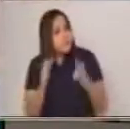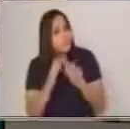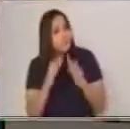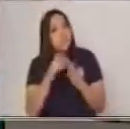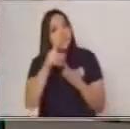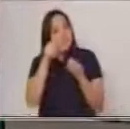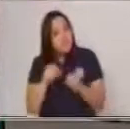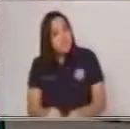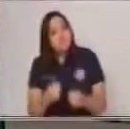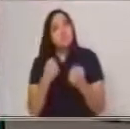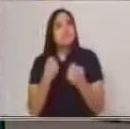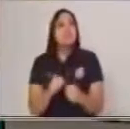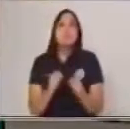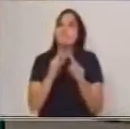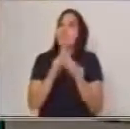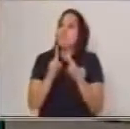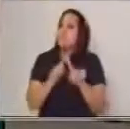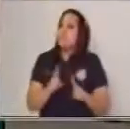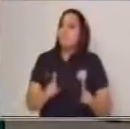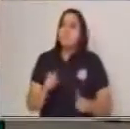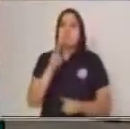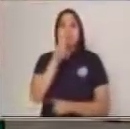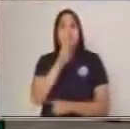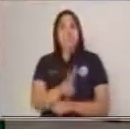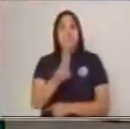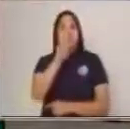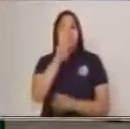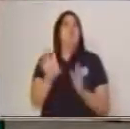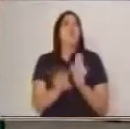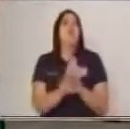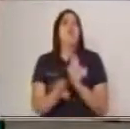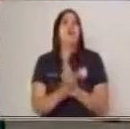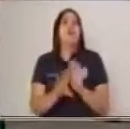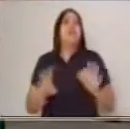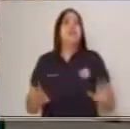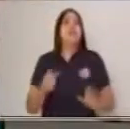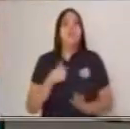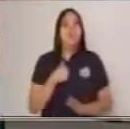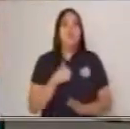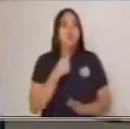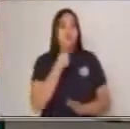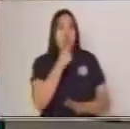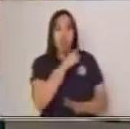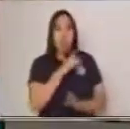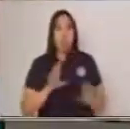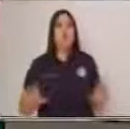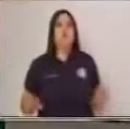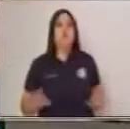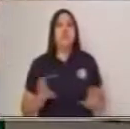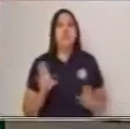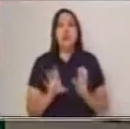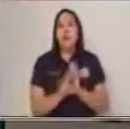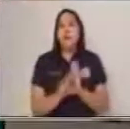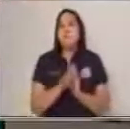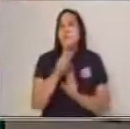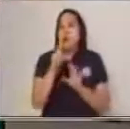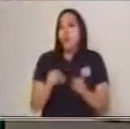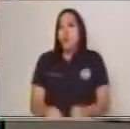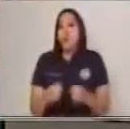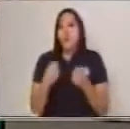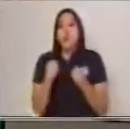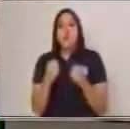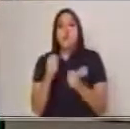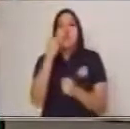realizar cualquiera de estos dos ejemplos que yo les acabo de mencionar. Ustedes pueden realizar, por ejemplo, un